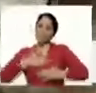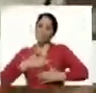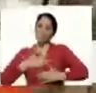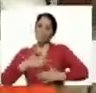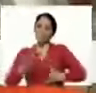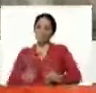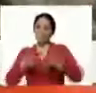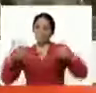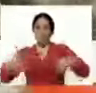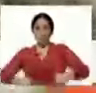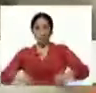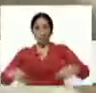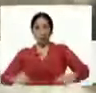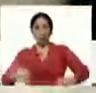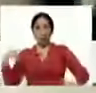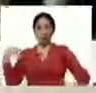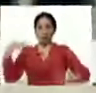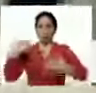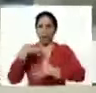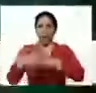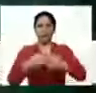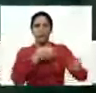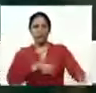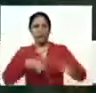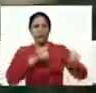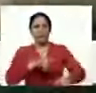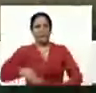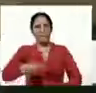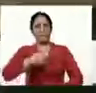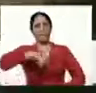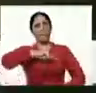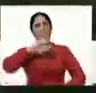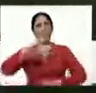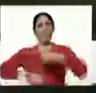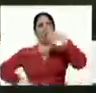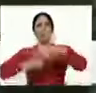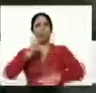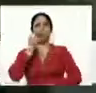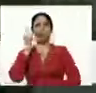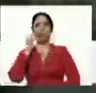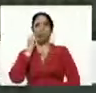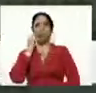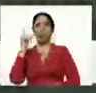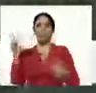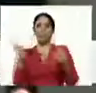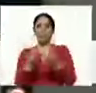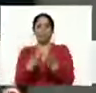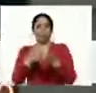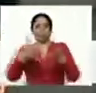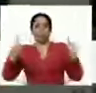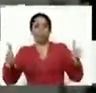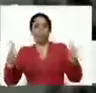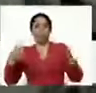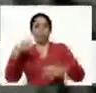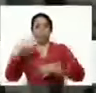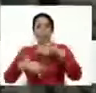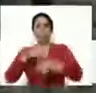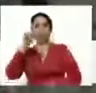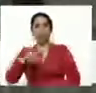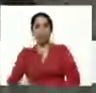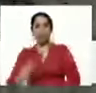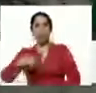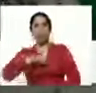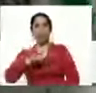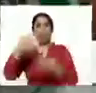gran esfuerzo que vienen haciendo nuestros campesinos, nuestros productores, nuestros pequeños y grandes productores, y también nuestros